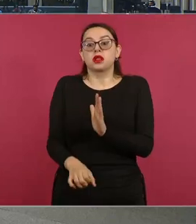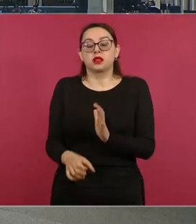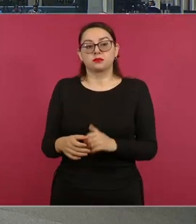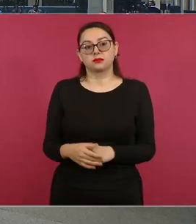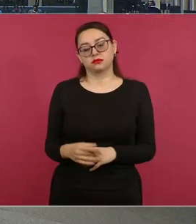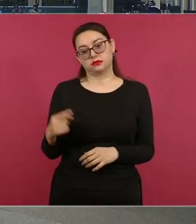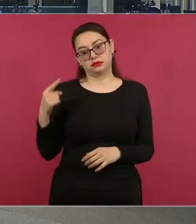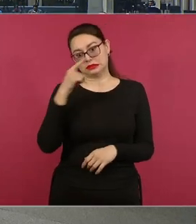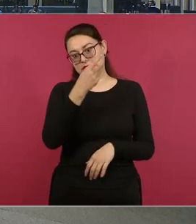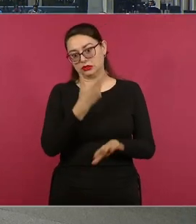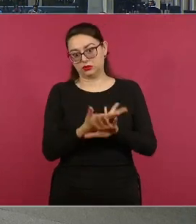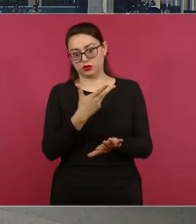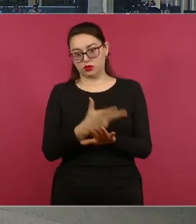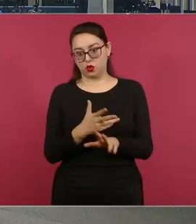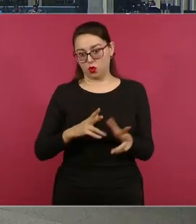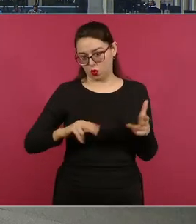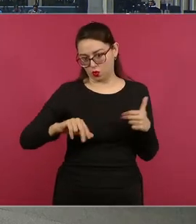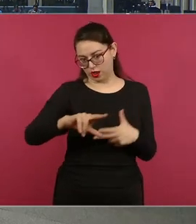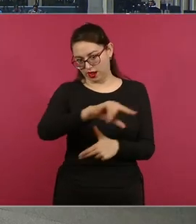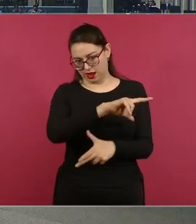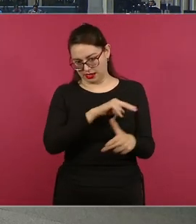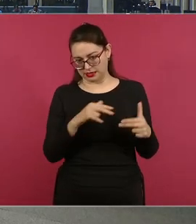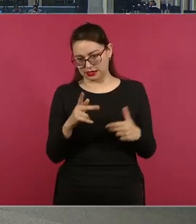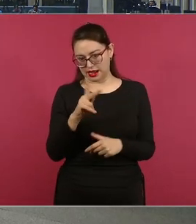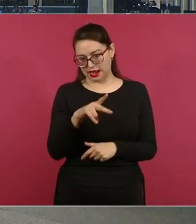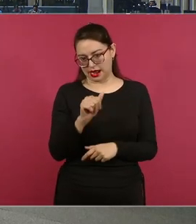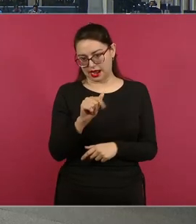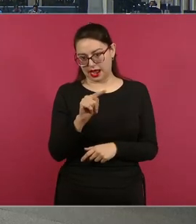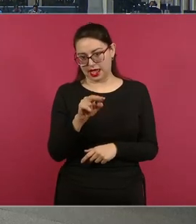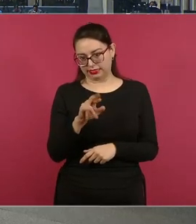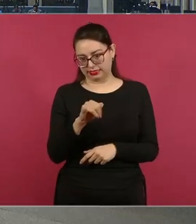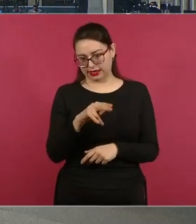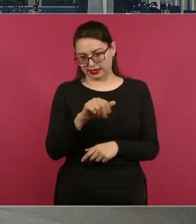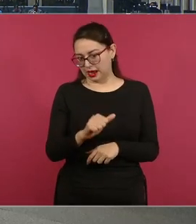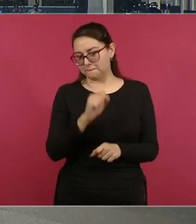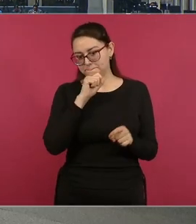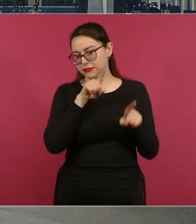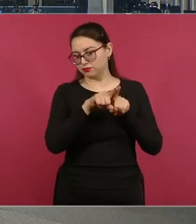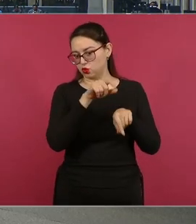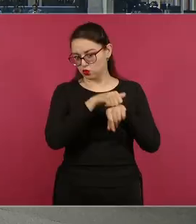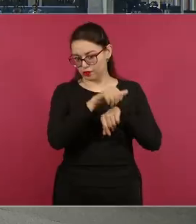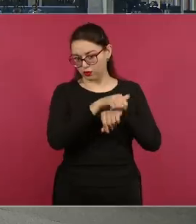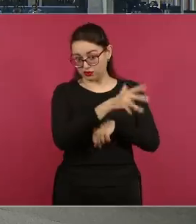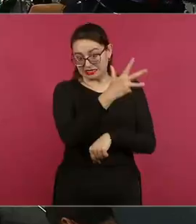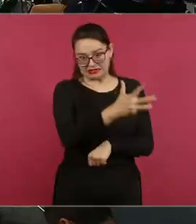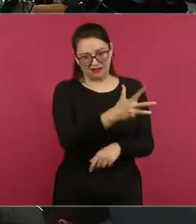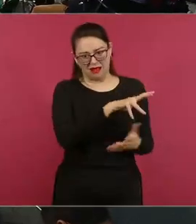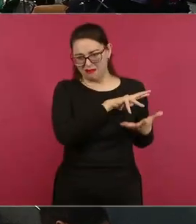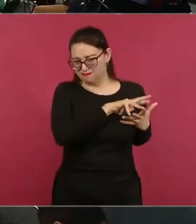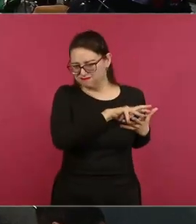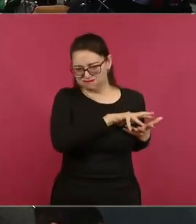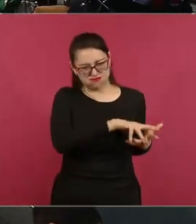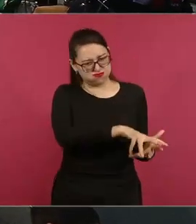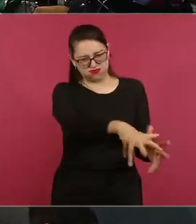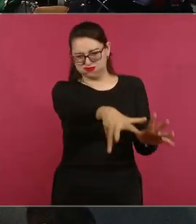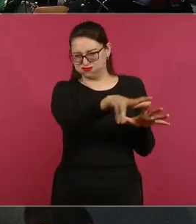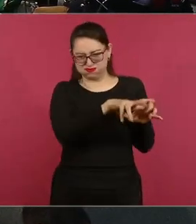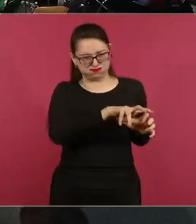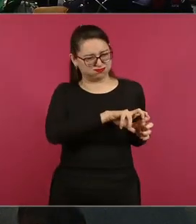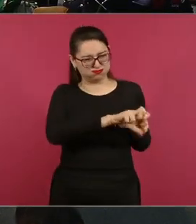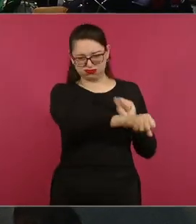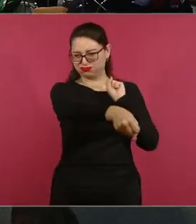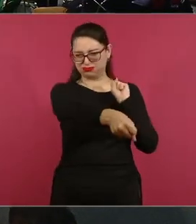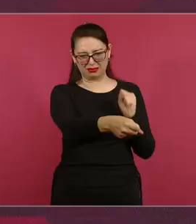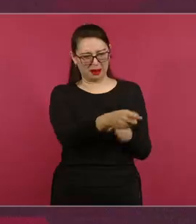desbordó en Estados Unidos, aquí no hemos visto que llegue muchísimo apoyo. ¿Están ayudando? ¿Usted incluso